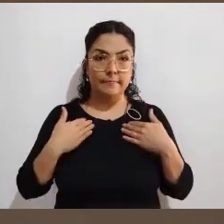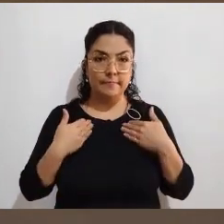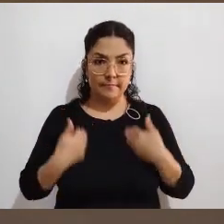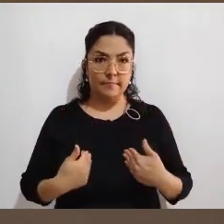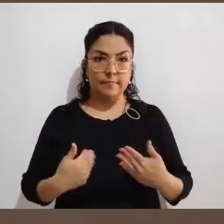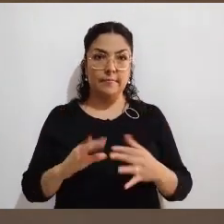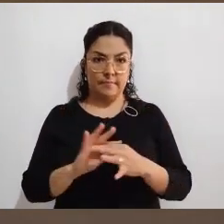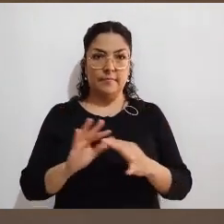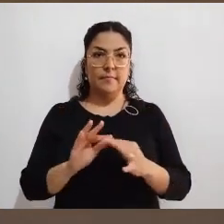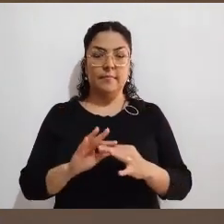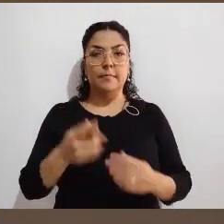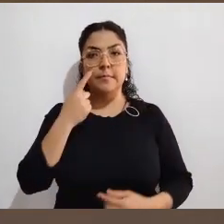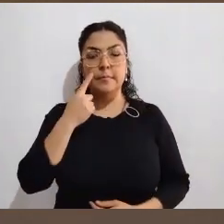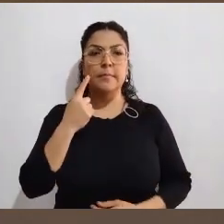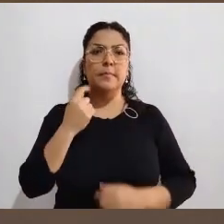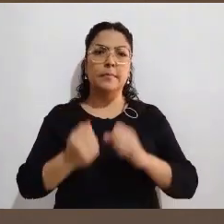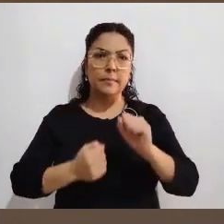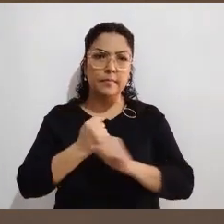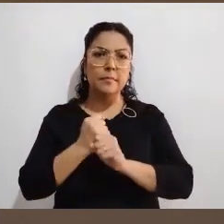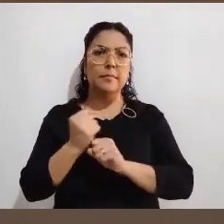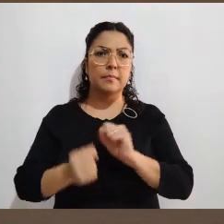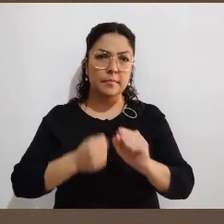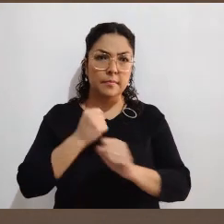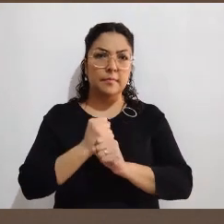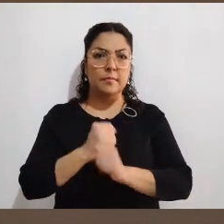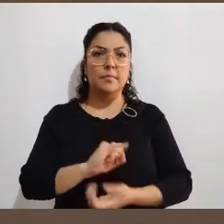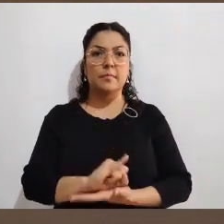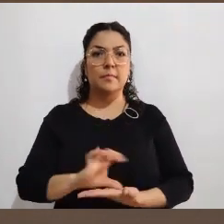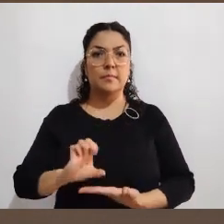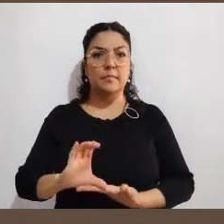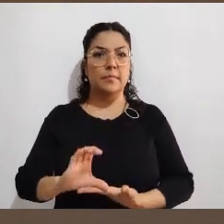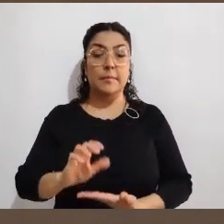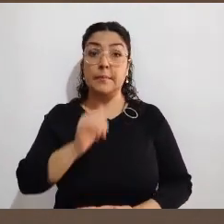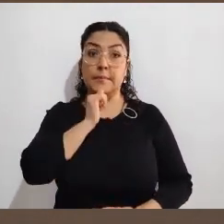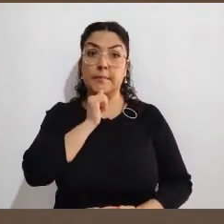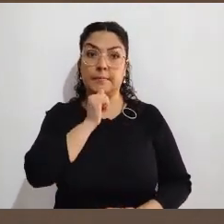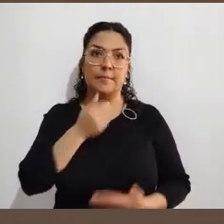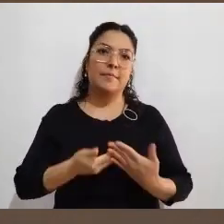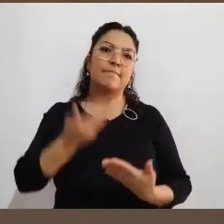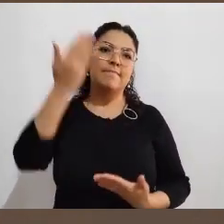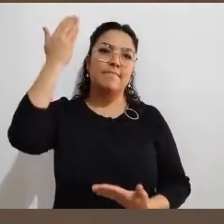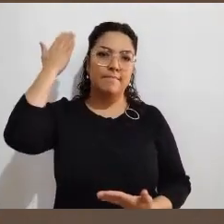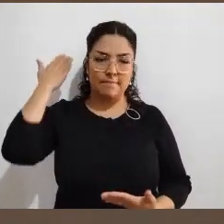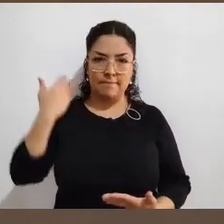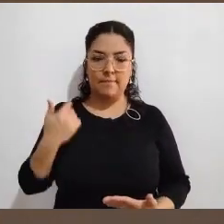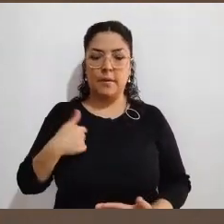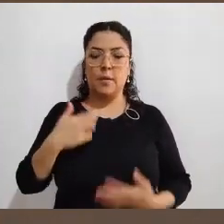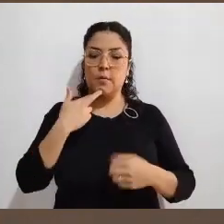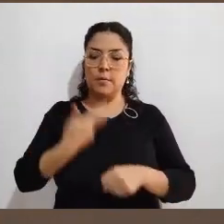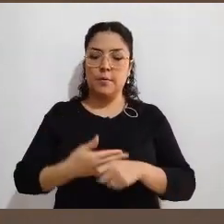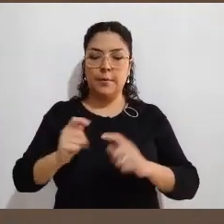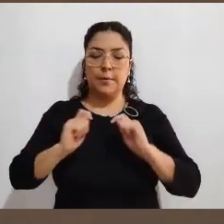muchos años, su servidor, antes de ingresar a este instituto electoral, me tocó hacer observación electoral.